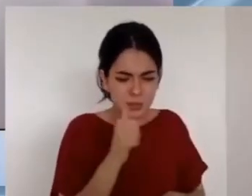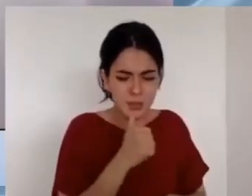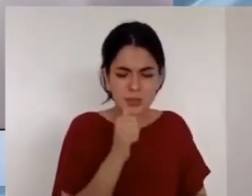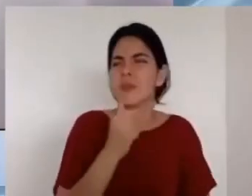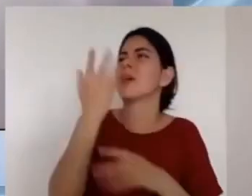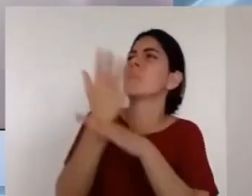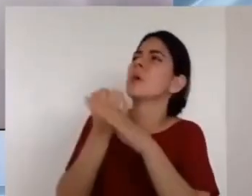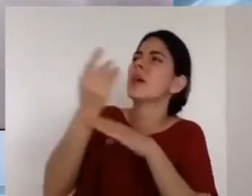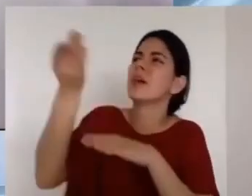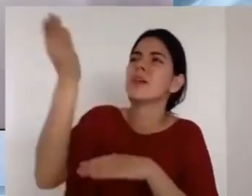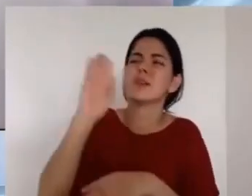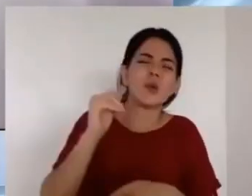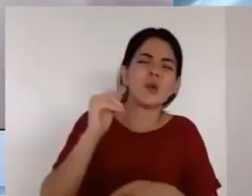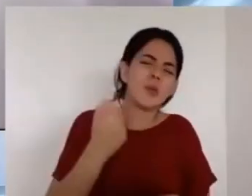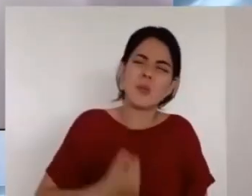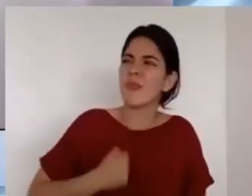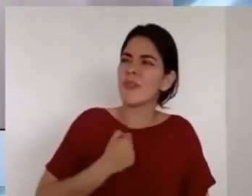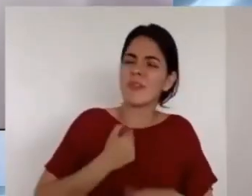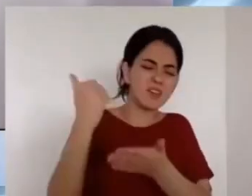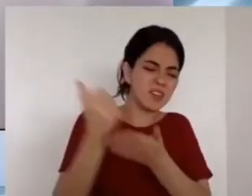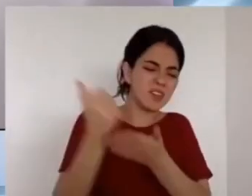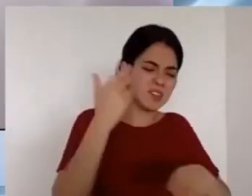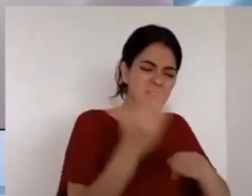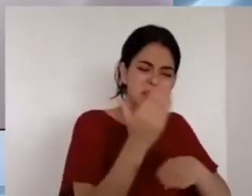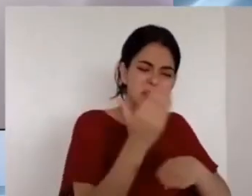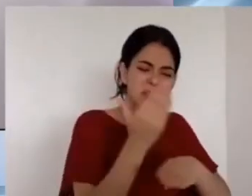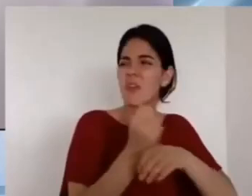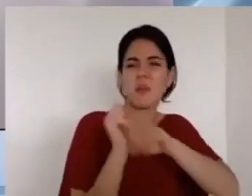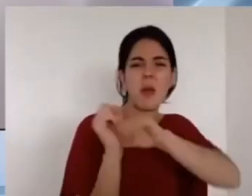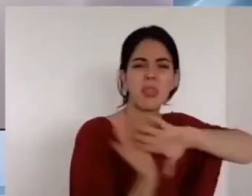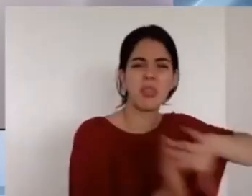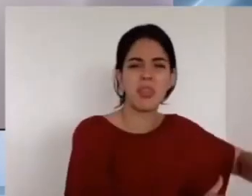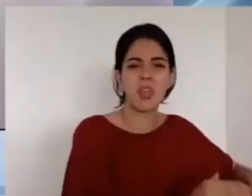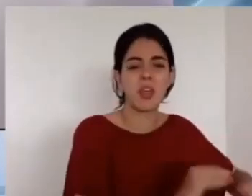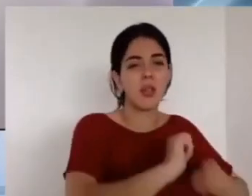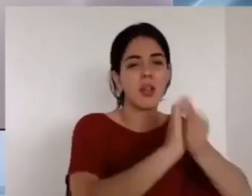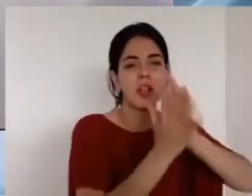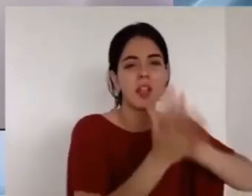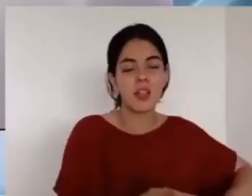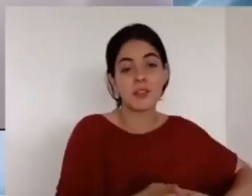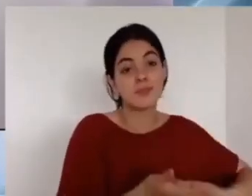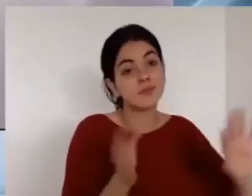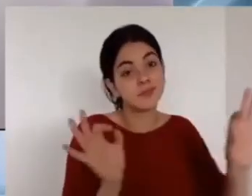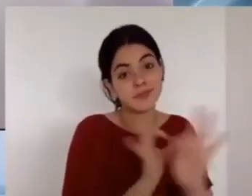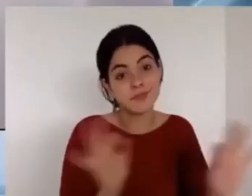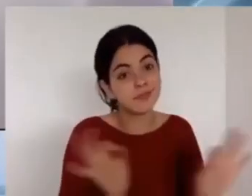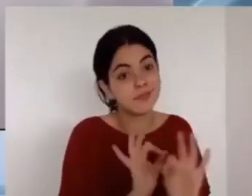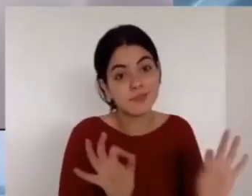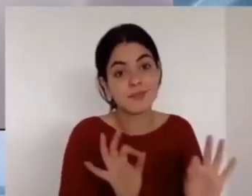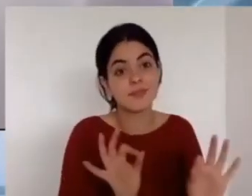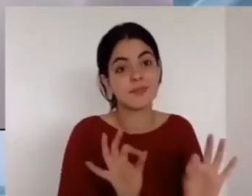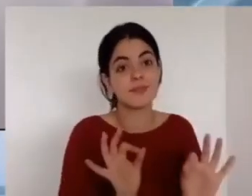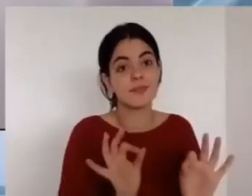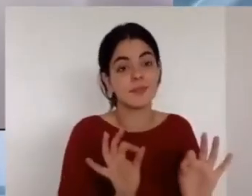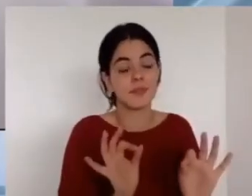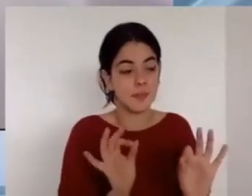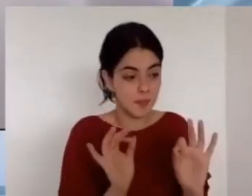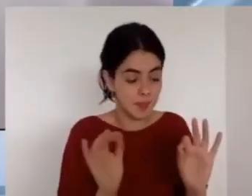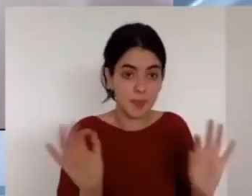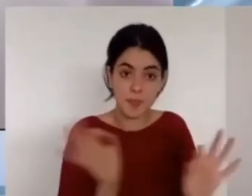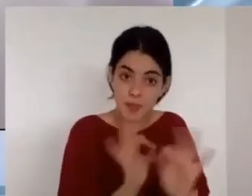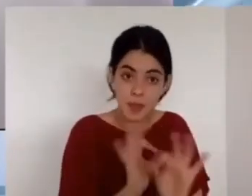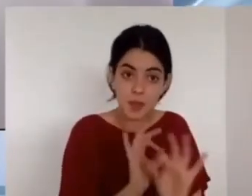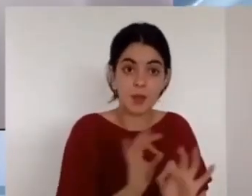nosotros los argentinos que vivimos quejándonos por lo que nos hace falta y nos